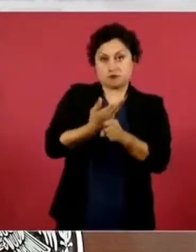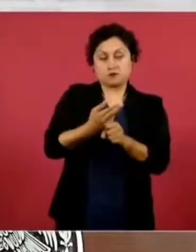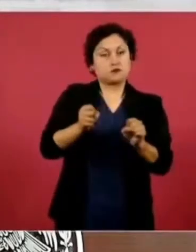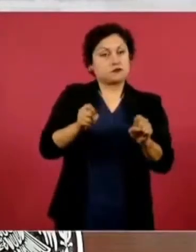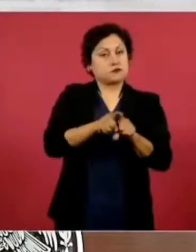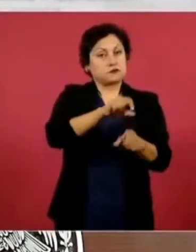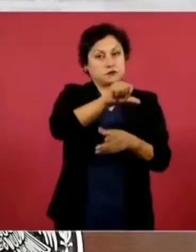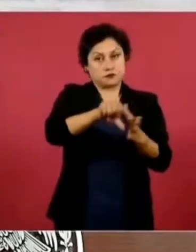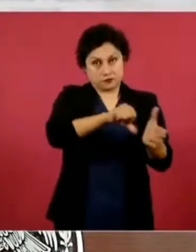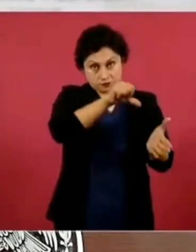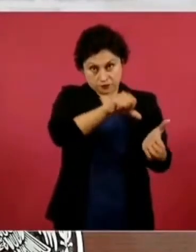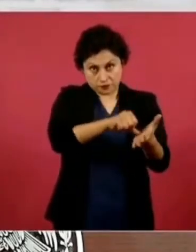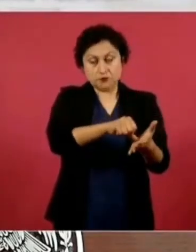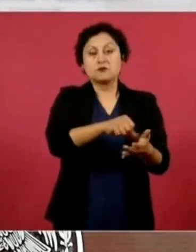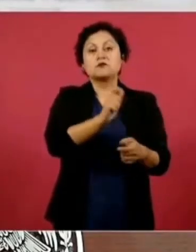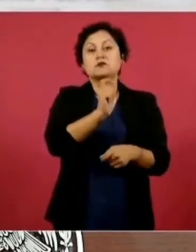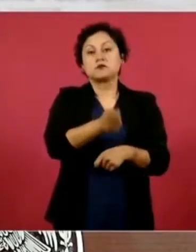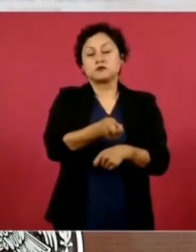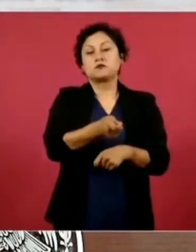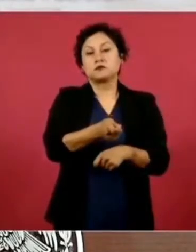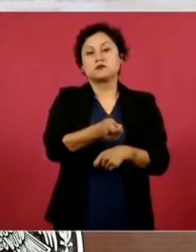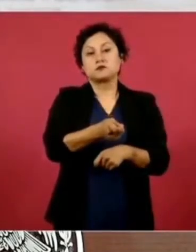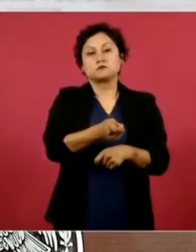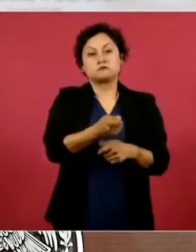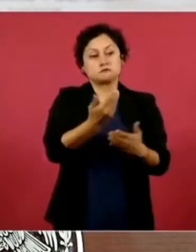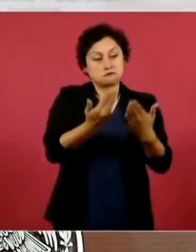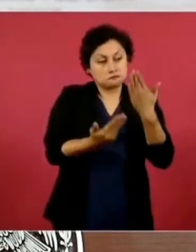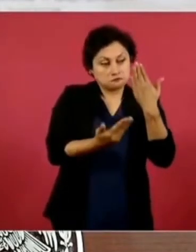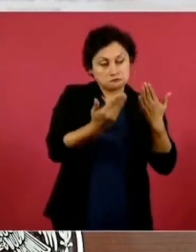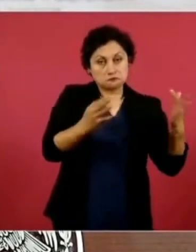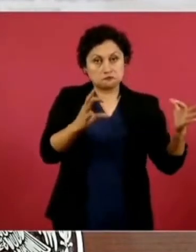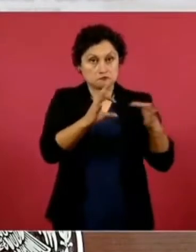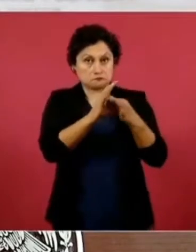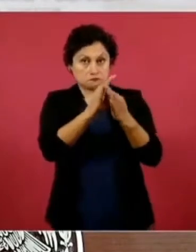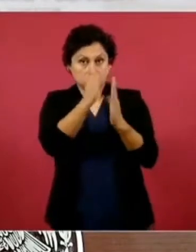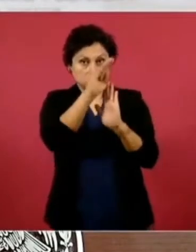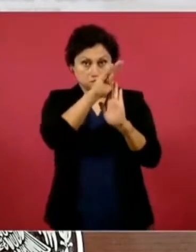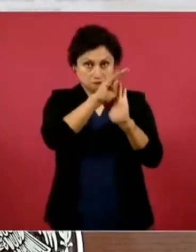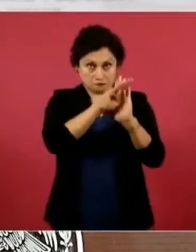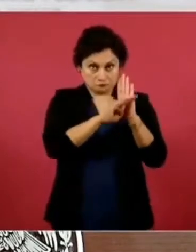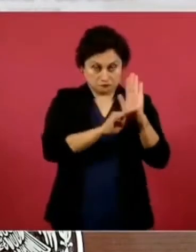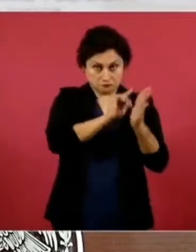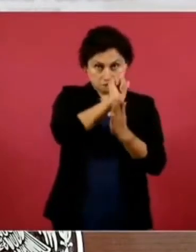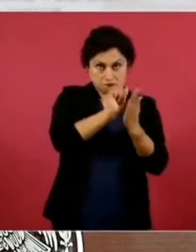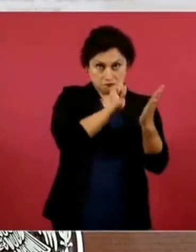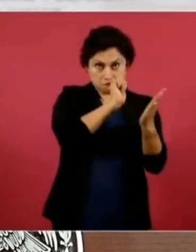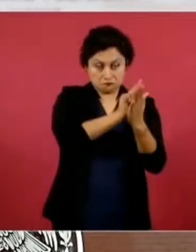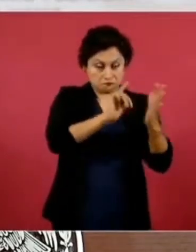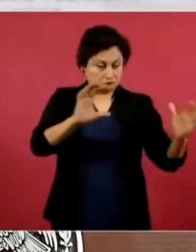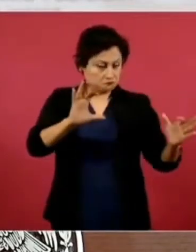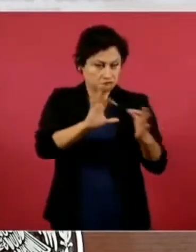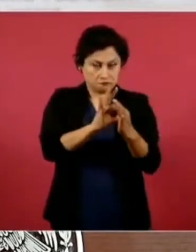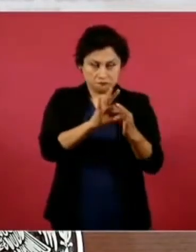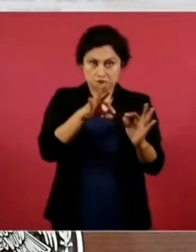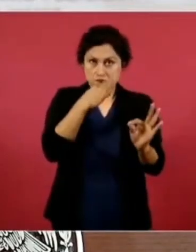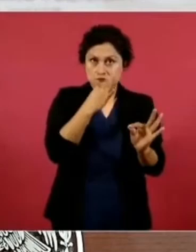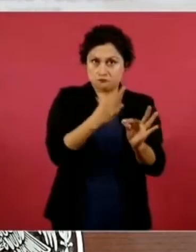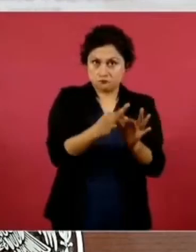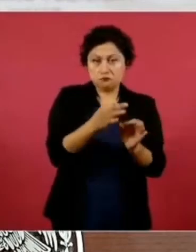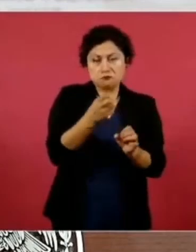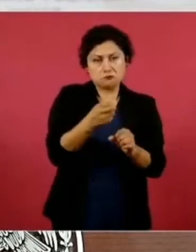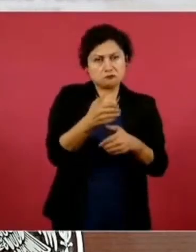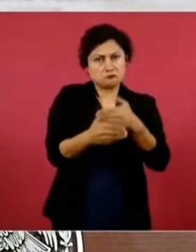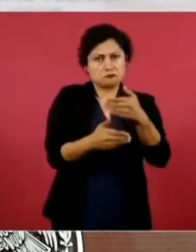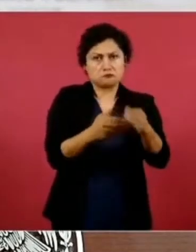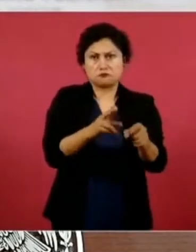corroboró que efectivamente se hayan hecho con base en el cumplimiento de los estatutos y por eso se desarrolló con esa normalidad.